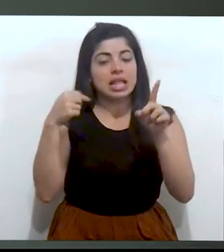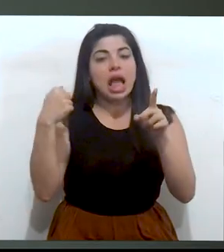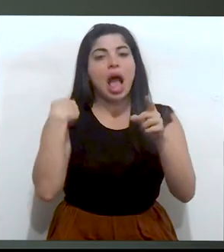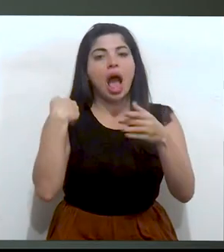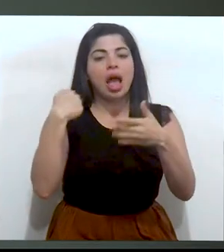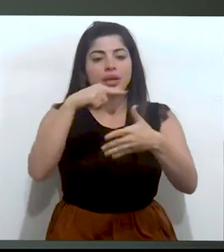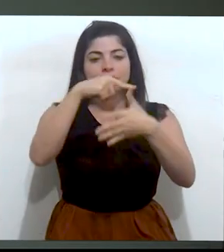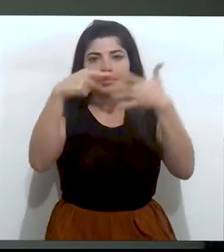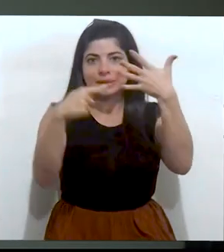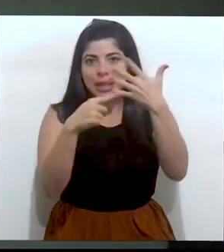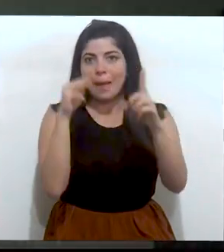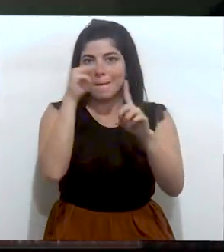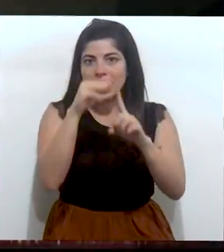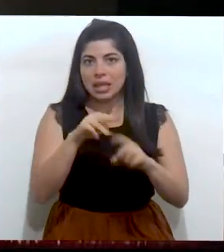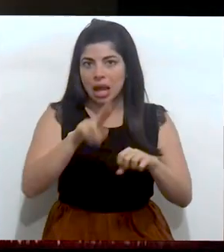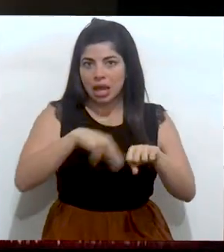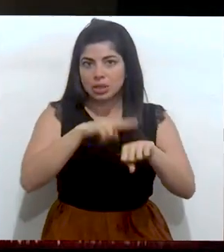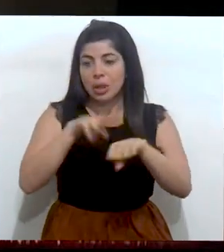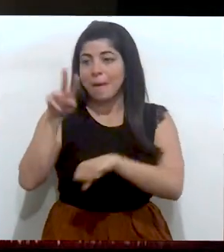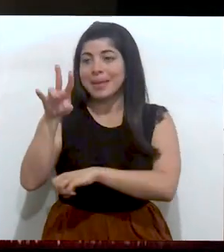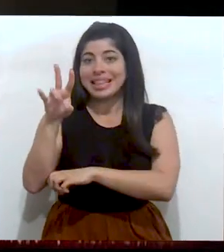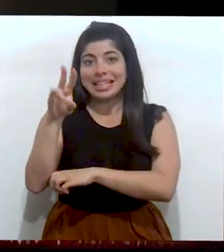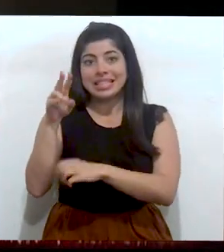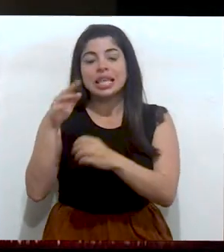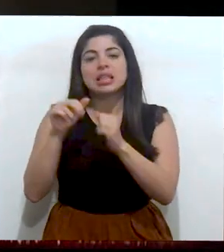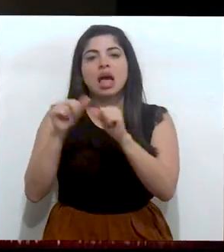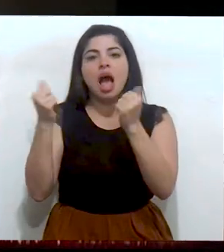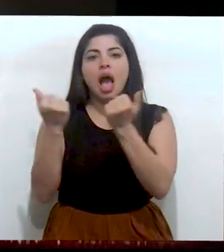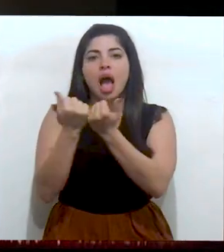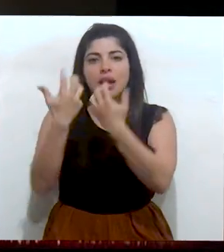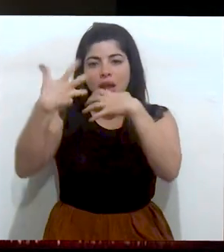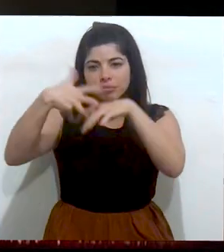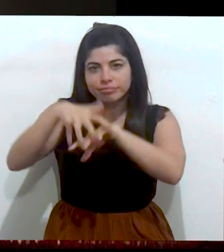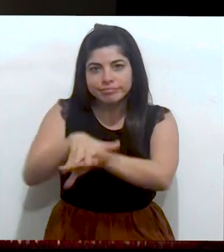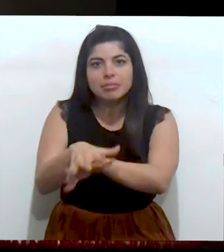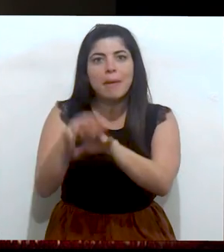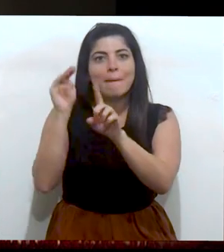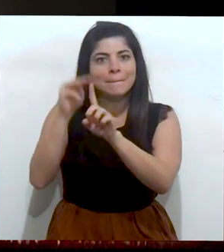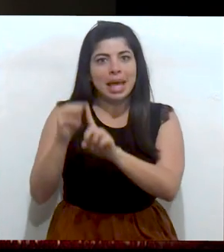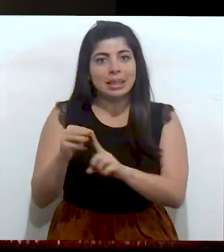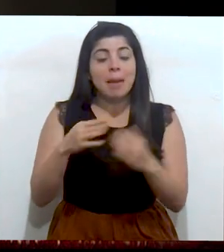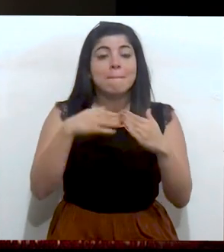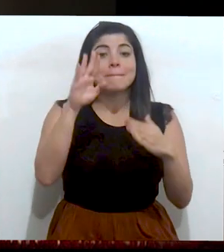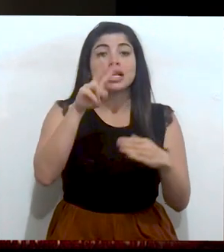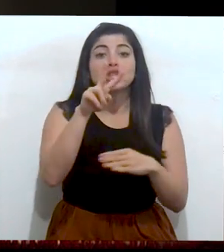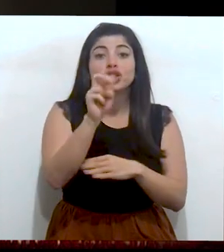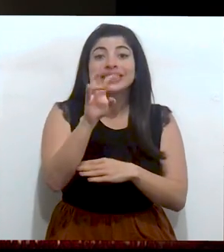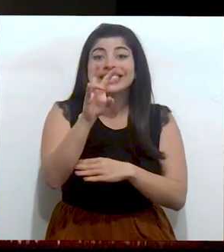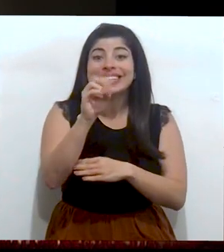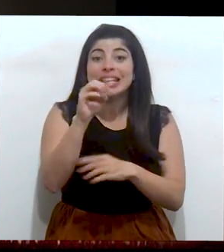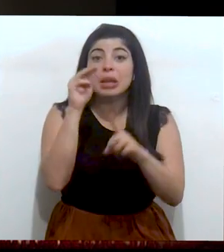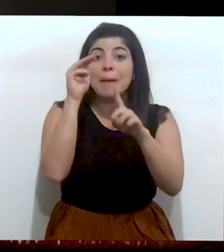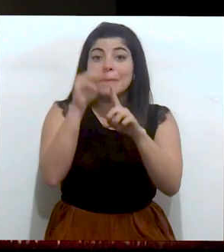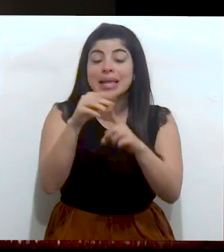cinco metas nacionales, 27 metas de área de articulación, más de 270 metas de intervenciones